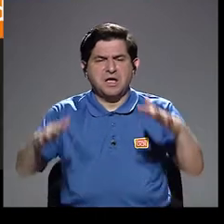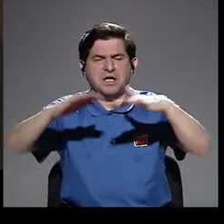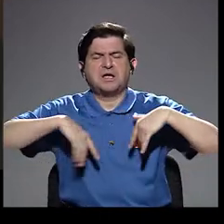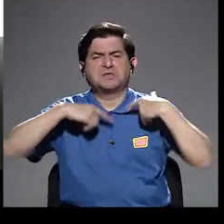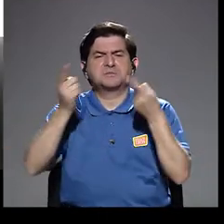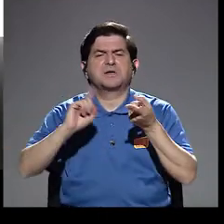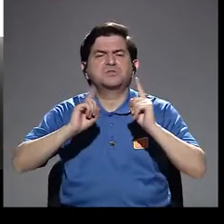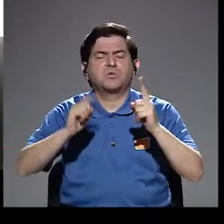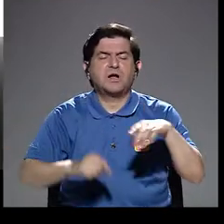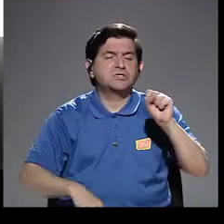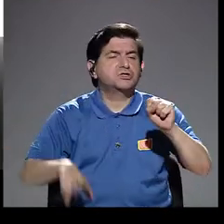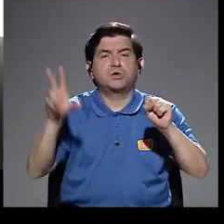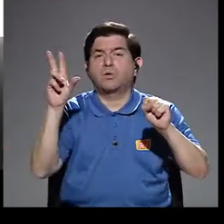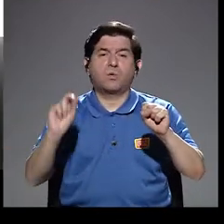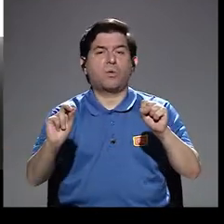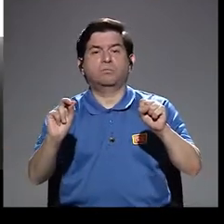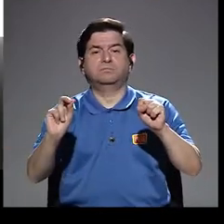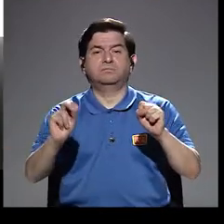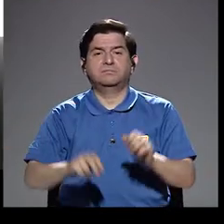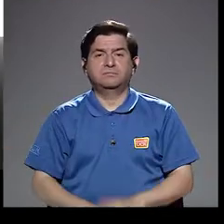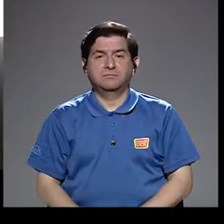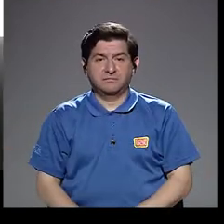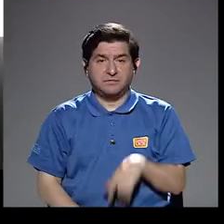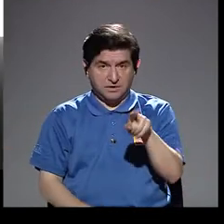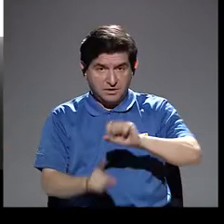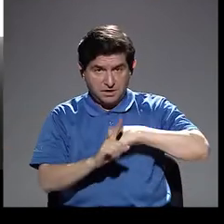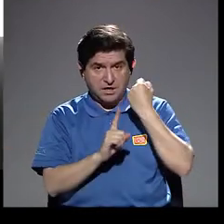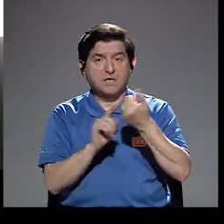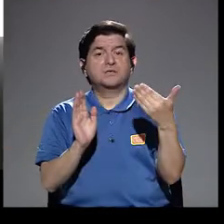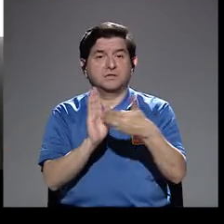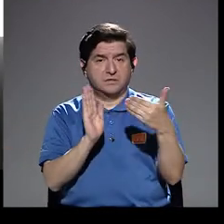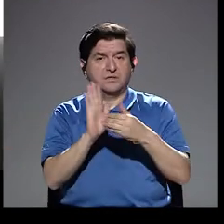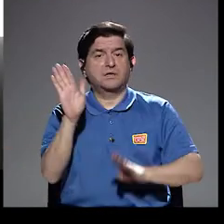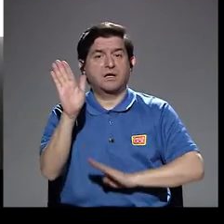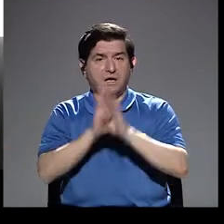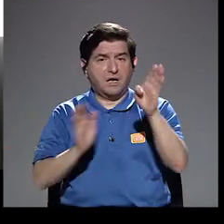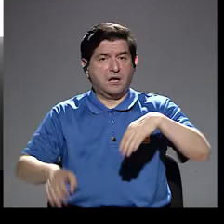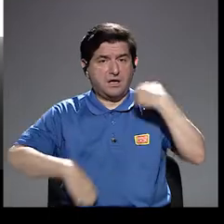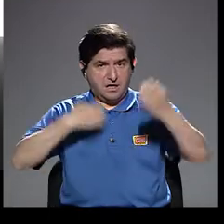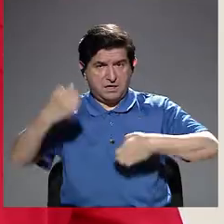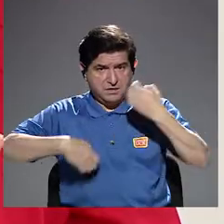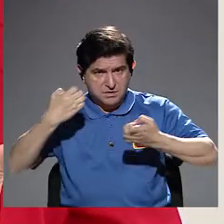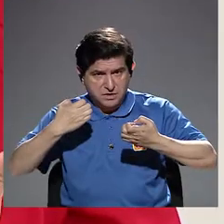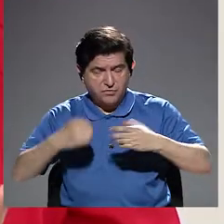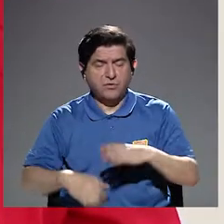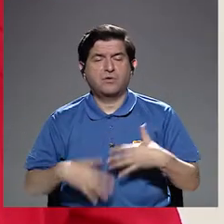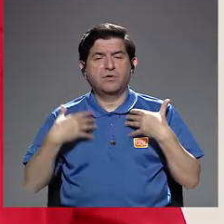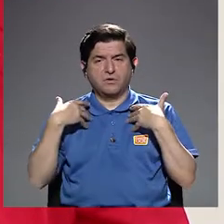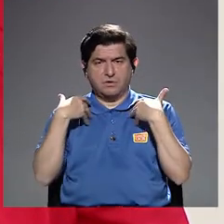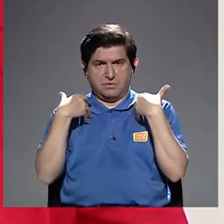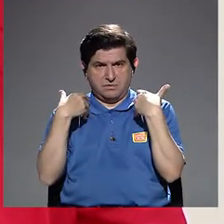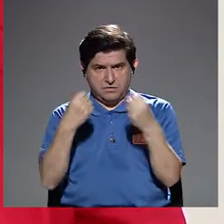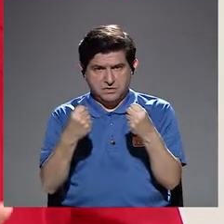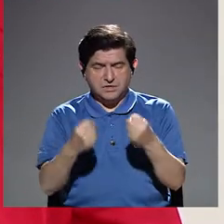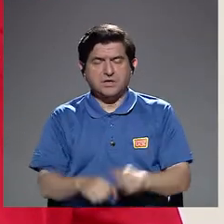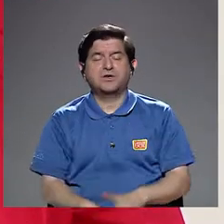espacios van, a qué espacios no van. Esto definitivamente afecta el desarrollo emocional, la salud